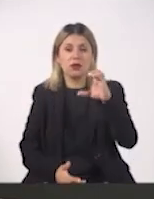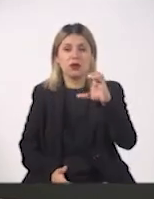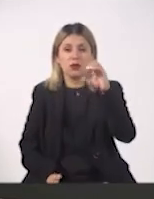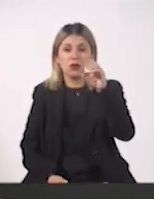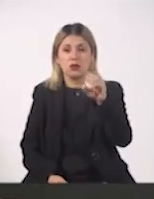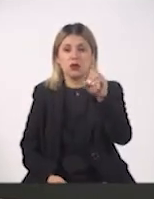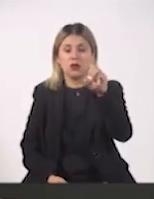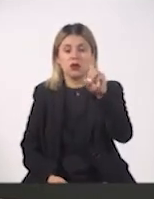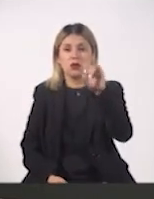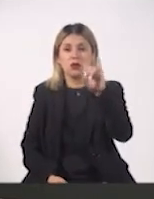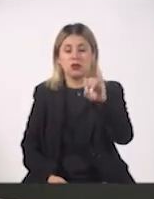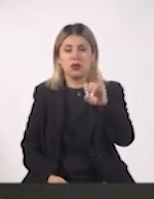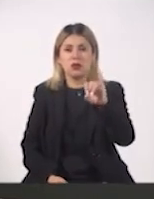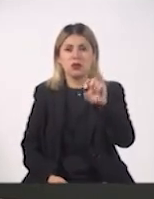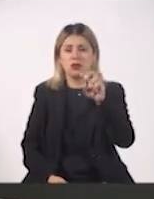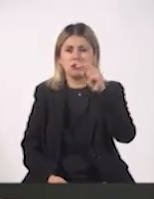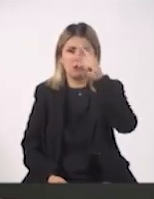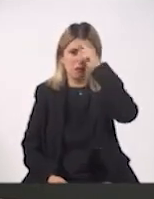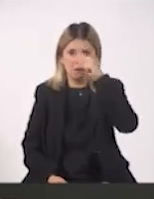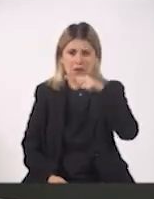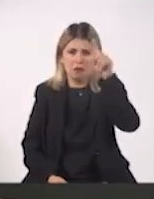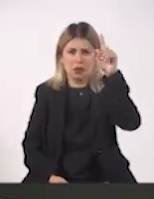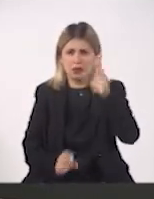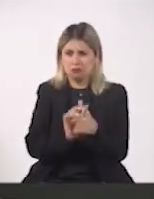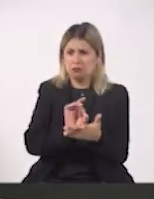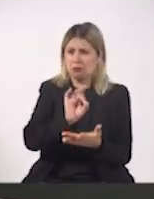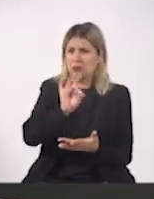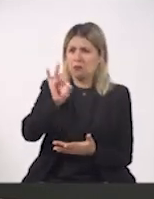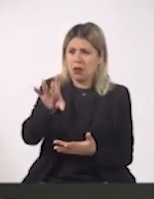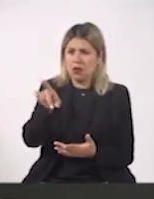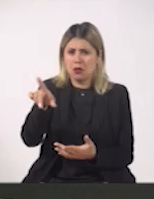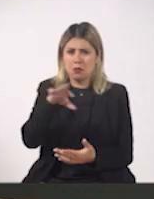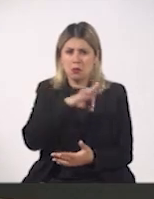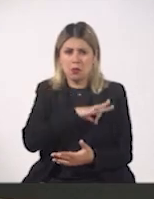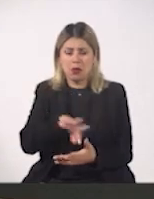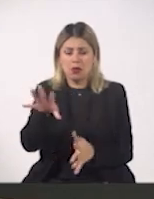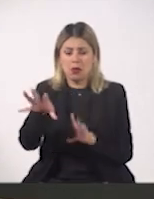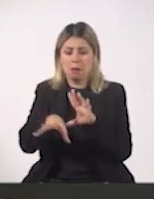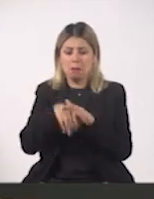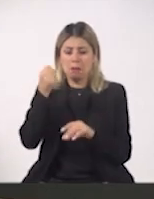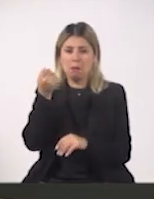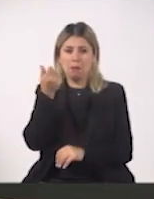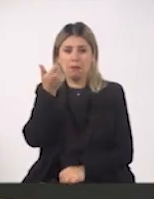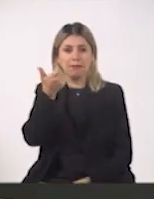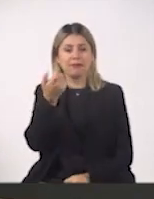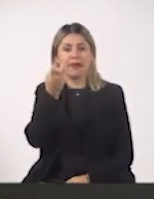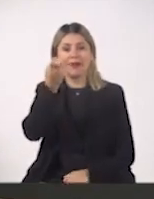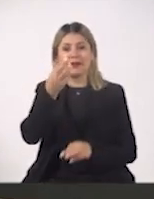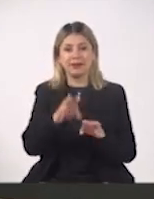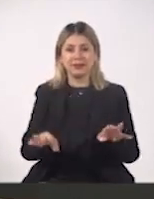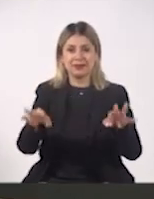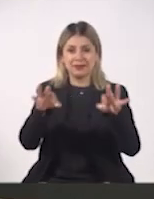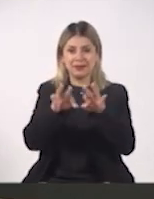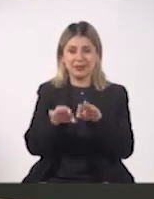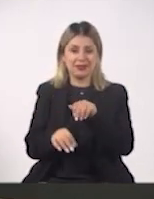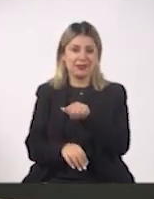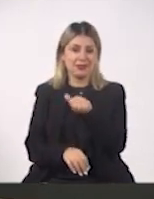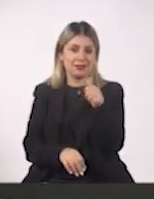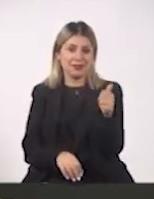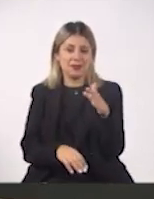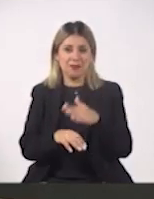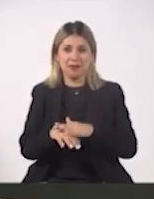celular, puedes enviar esas transferencias, lo cual es sumamente importante. Pero también puedes hacer otras cosas que te pueden